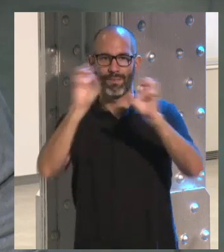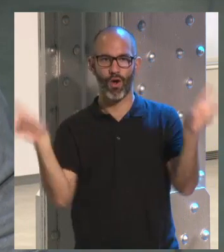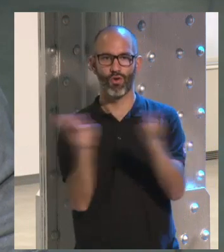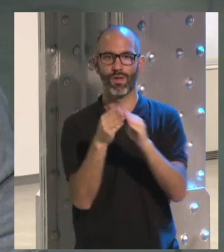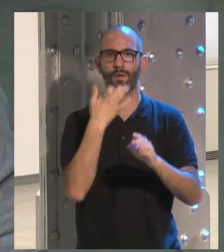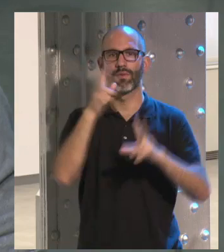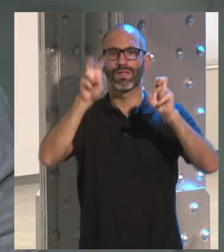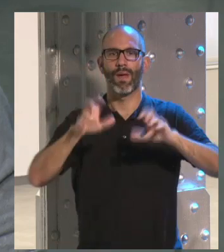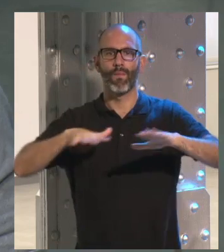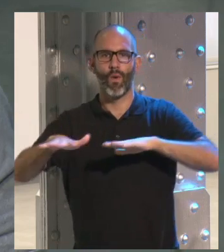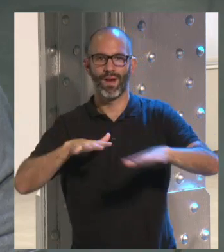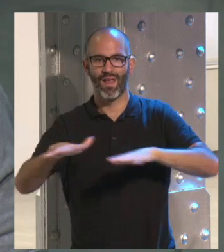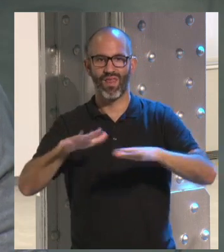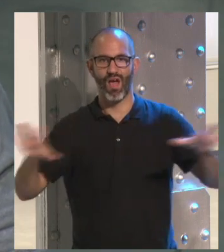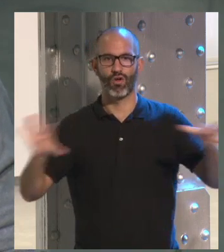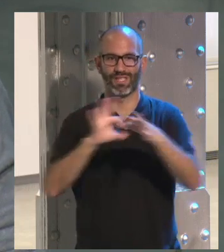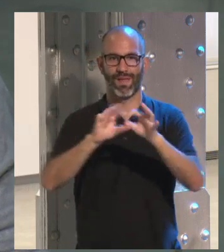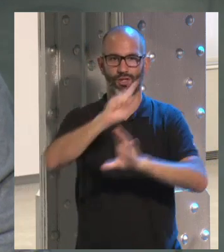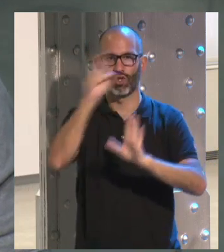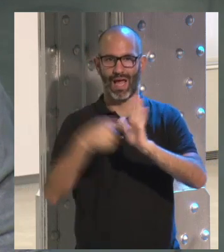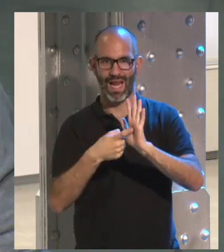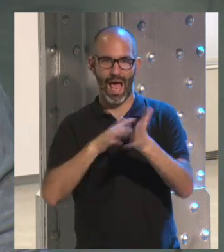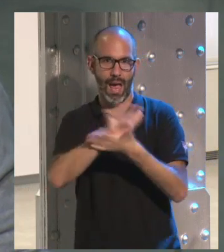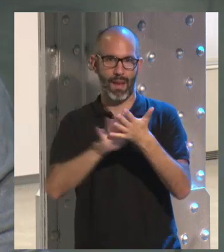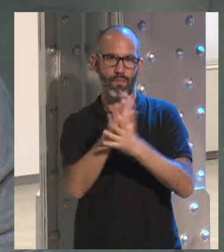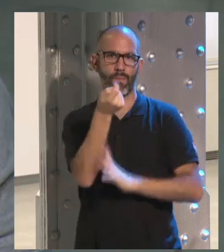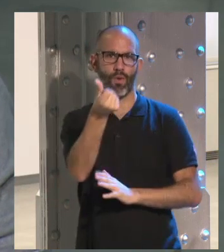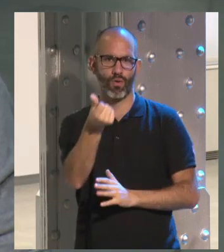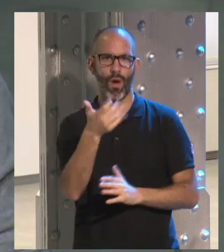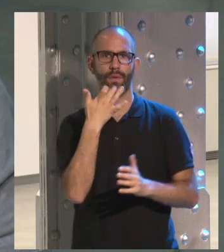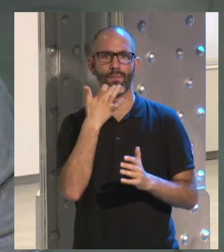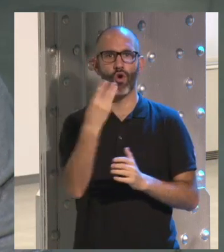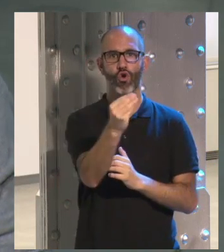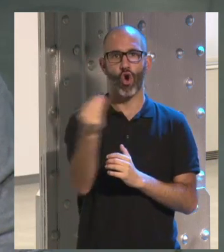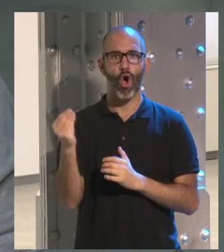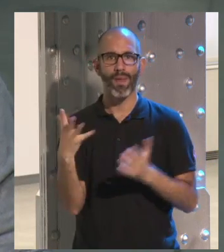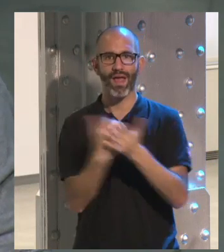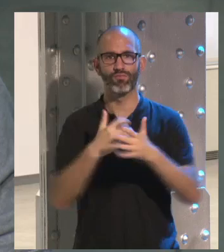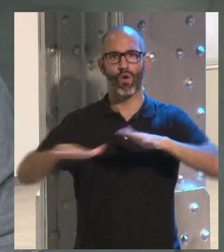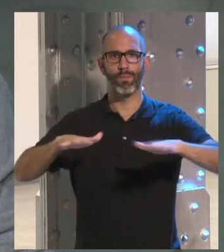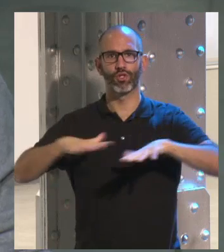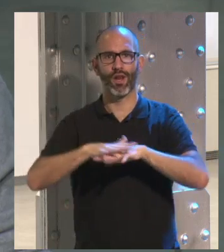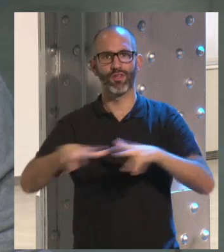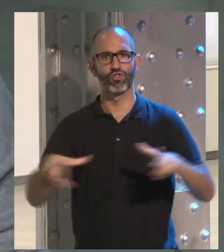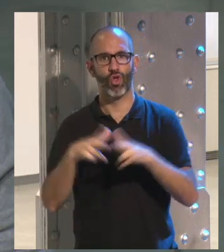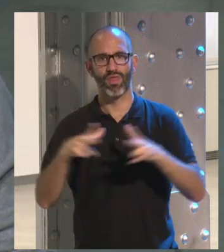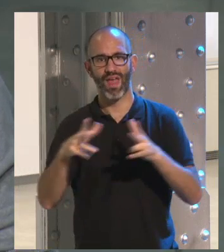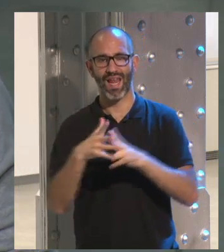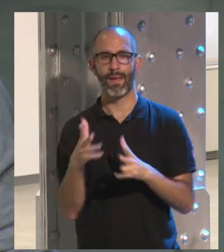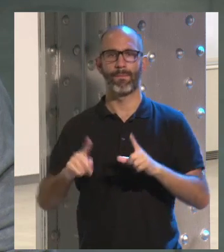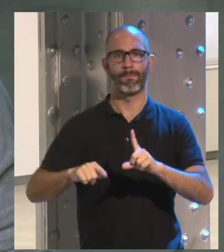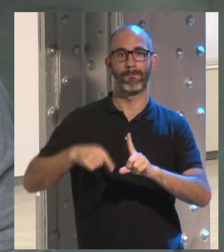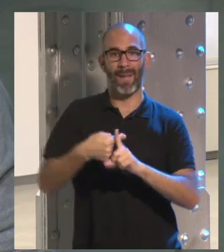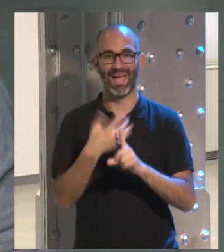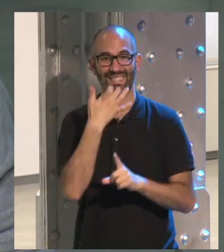movilidad, conectividad total. Es lo que hablamos un poco, ¿no? Quiero decir, los jóvenes se mueven en las redes sociales y si no